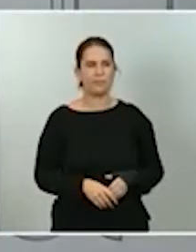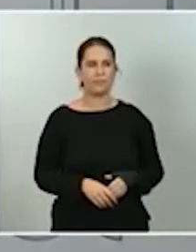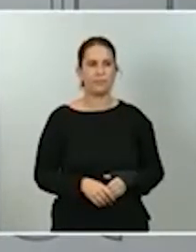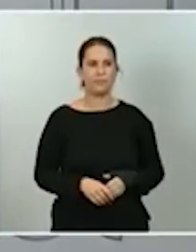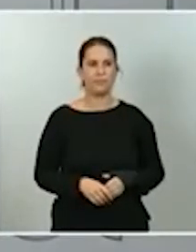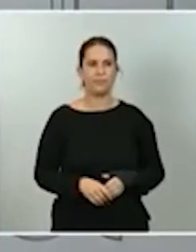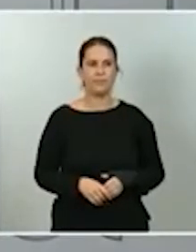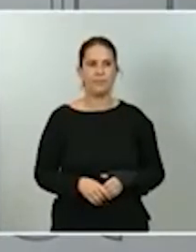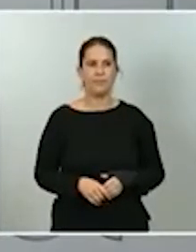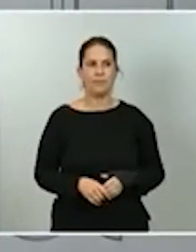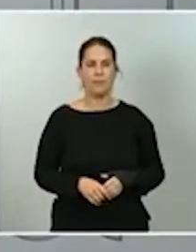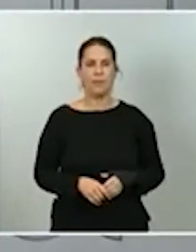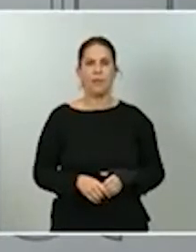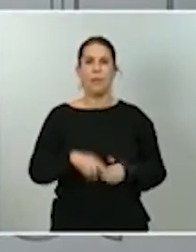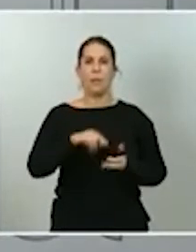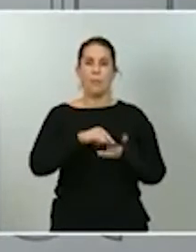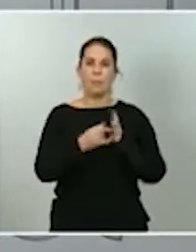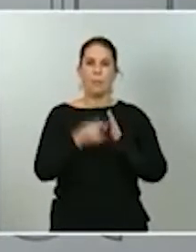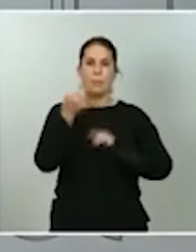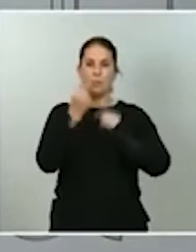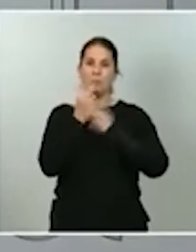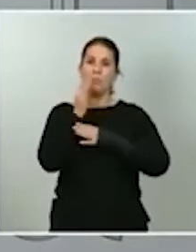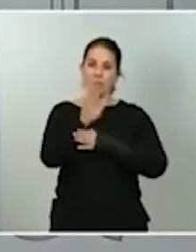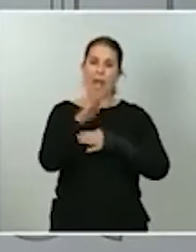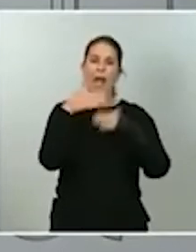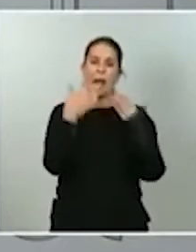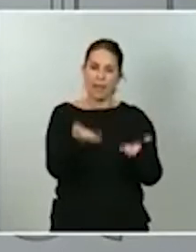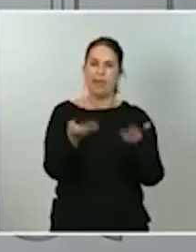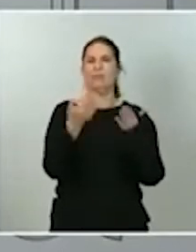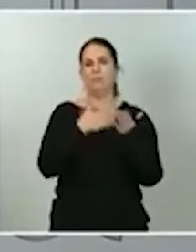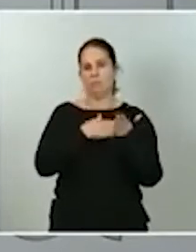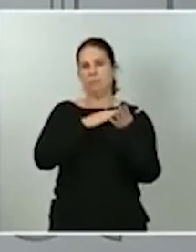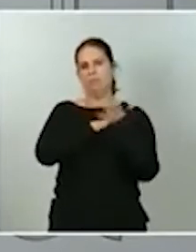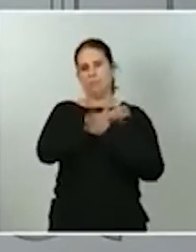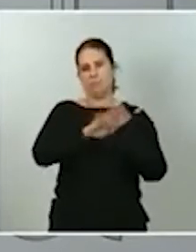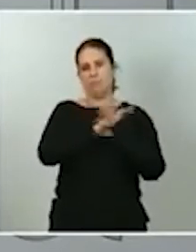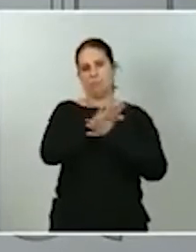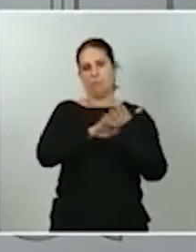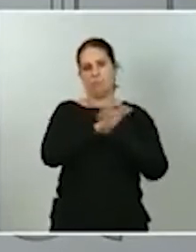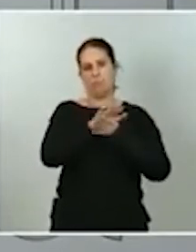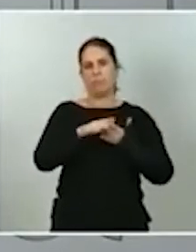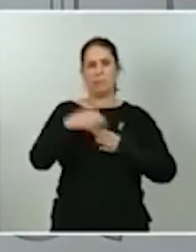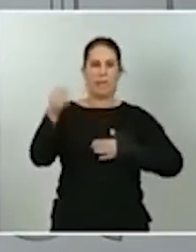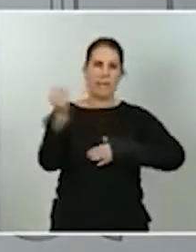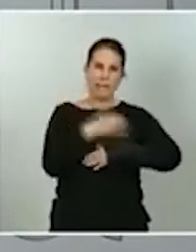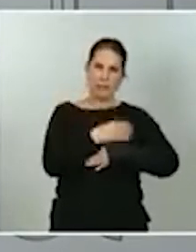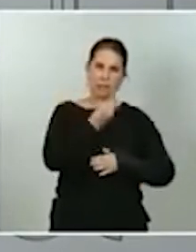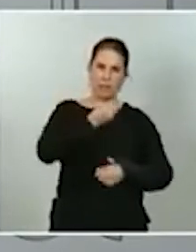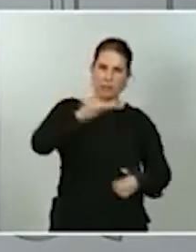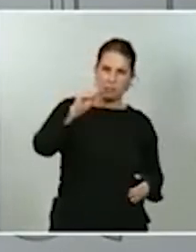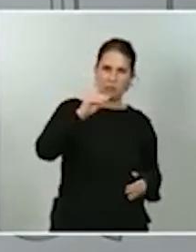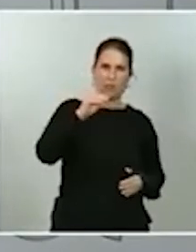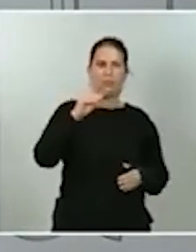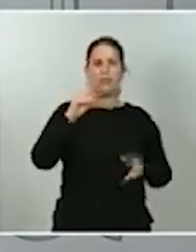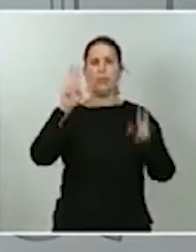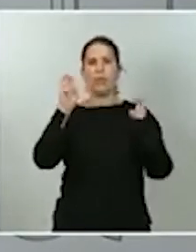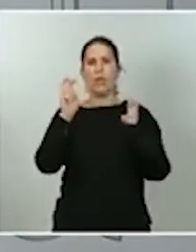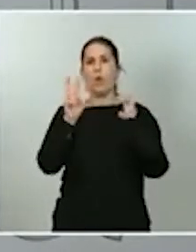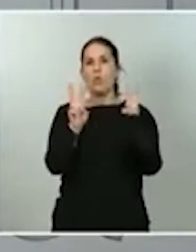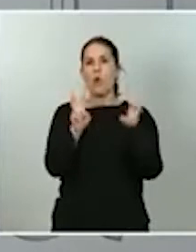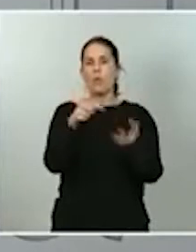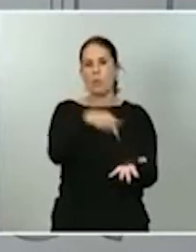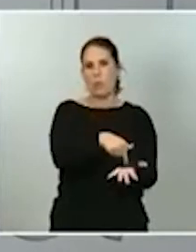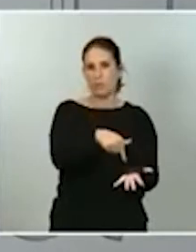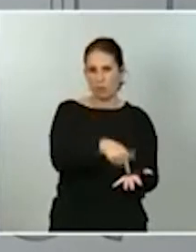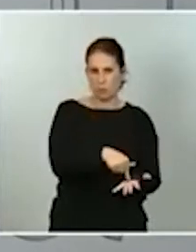el proyecto de presupuesto podremos ver ese incremento de los ingresos, tanto en lo que respecta a las nuevas figuras. Quiero recordar que en el día de